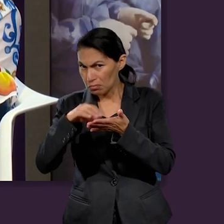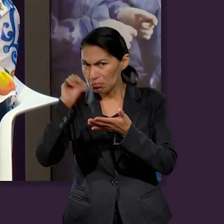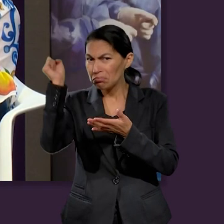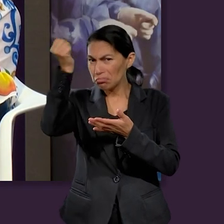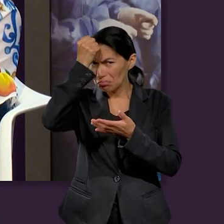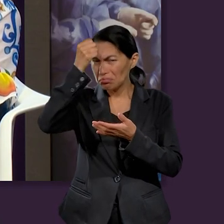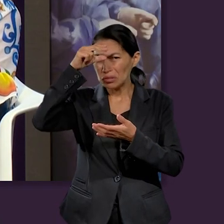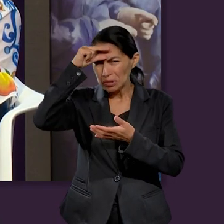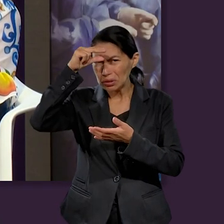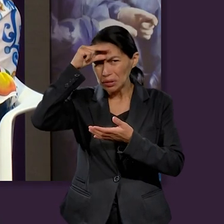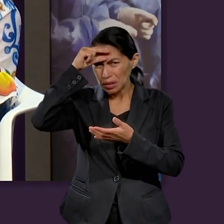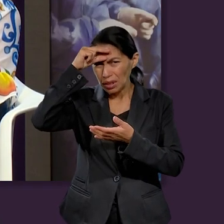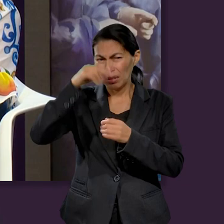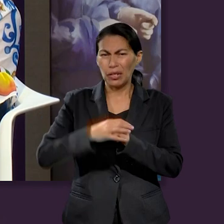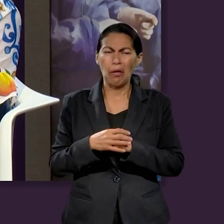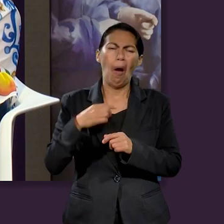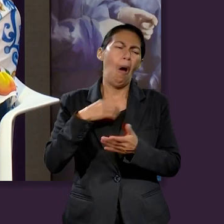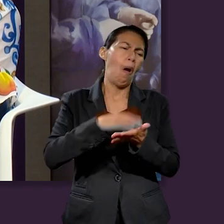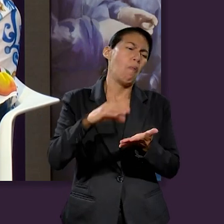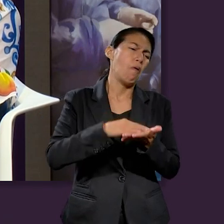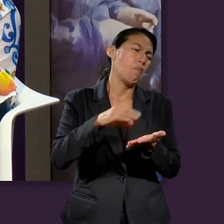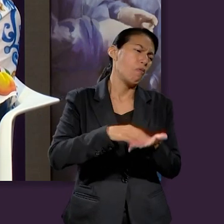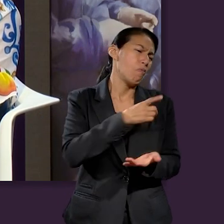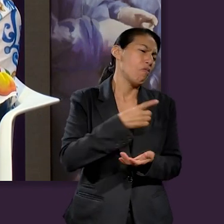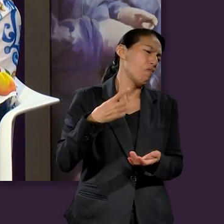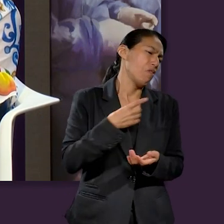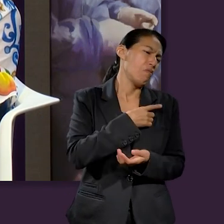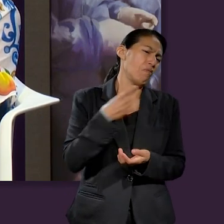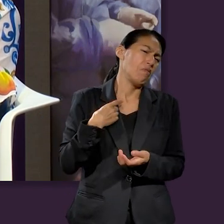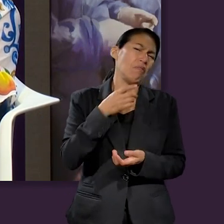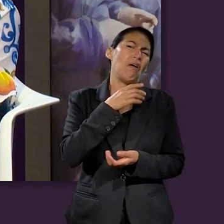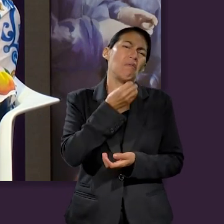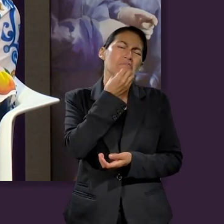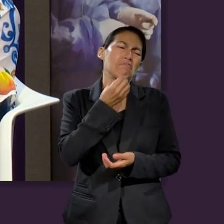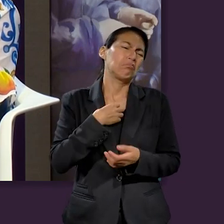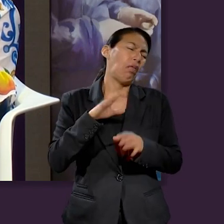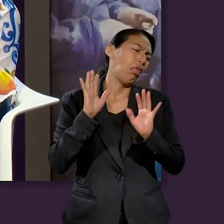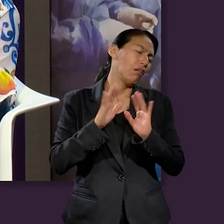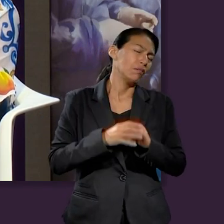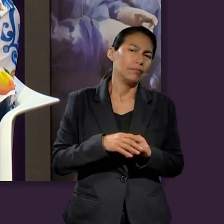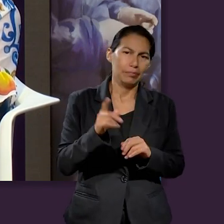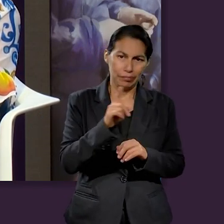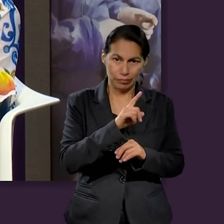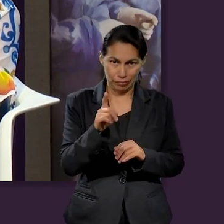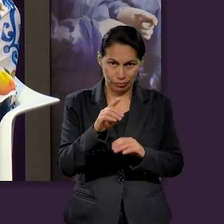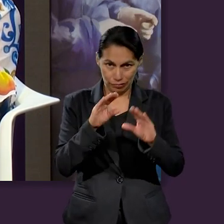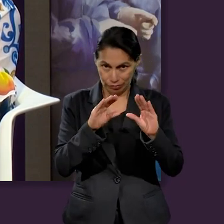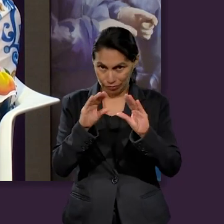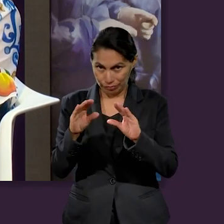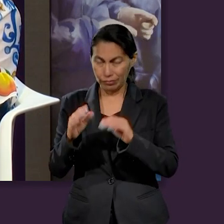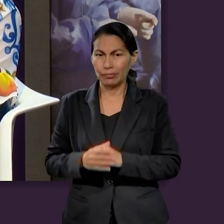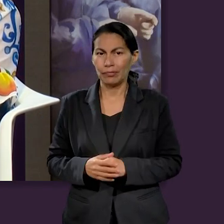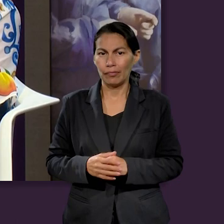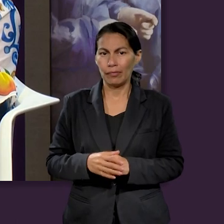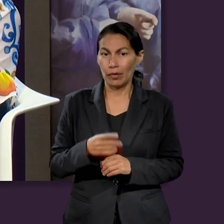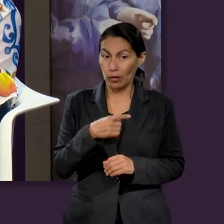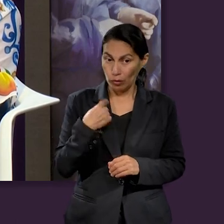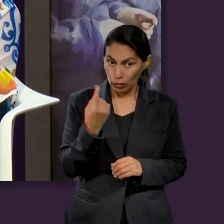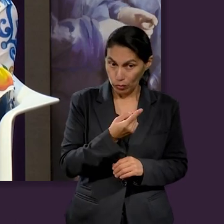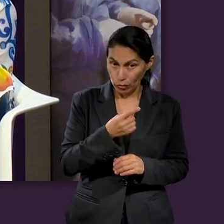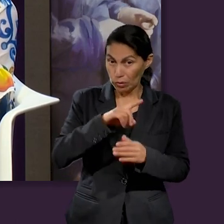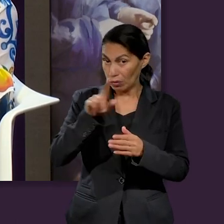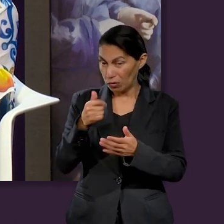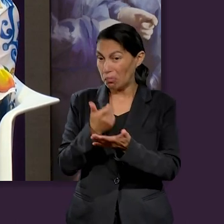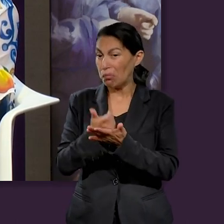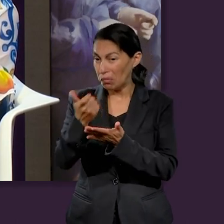compras sabias, no comprar por comprar, no endeudarnos por endeudarnos, sino que si lo vamos a hacer que sea algo que realmente nos vaya a beneficiar y ser conscientes